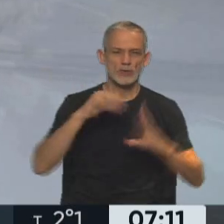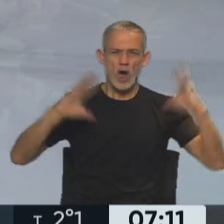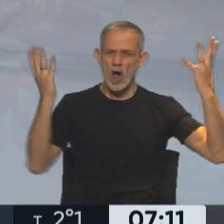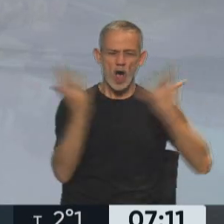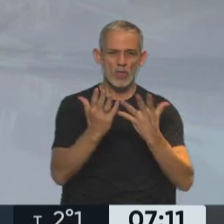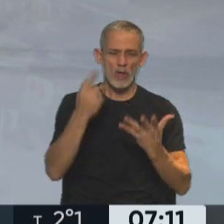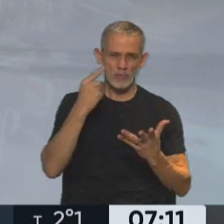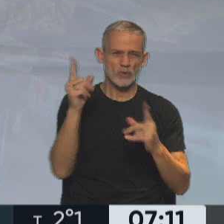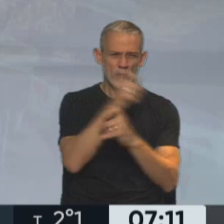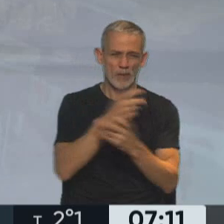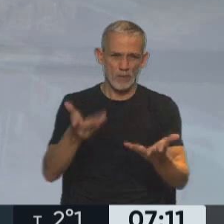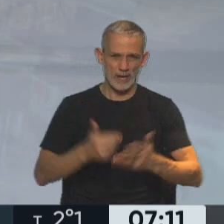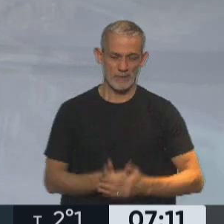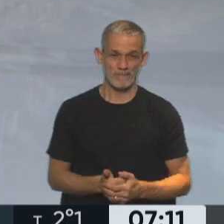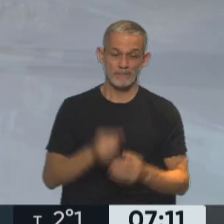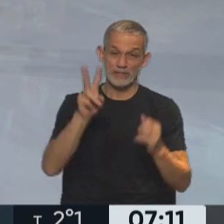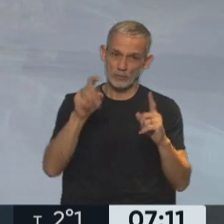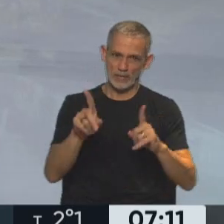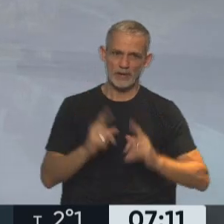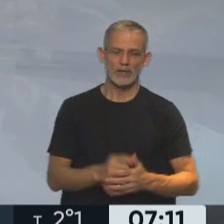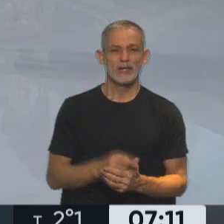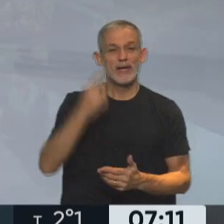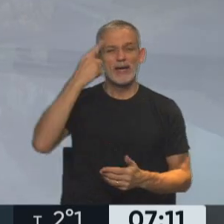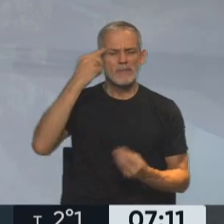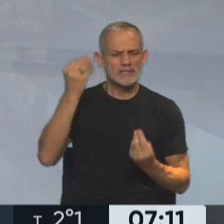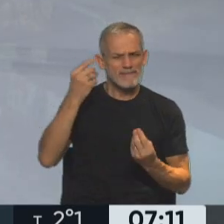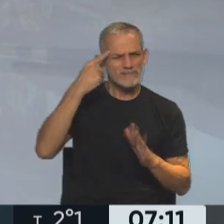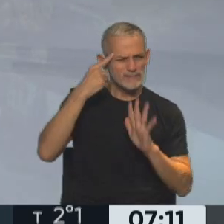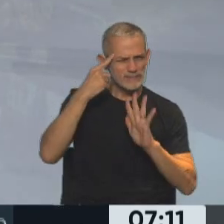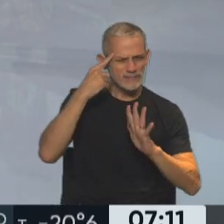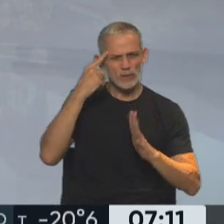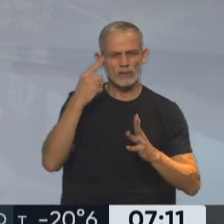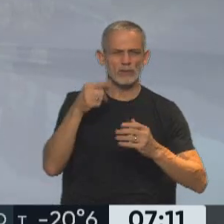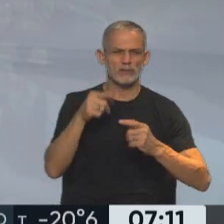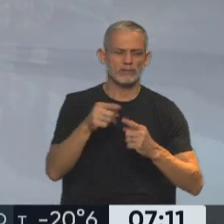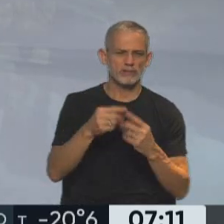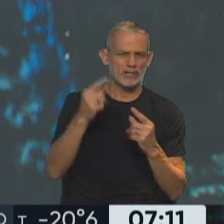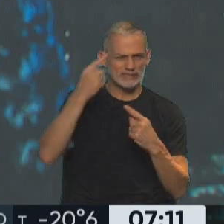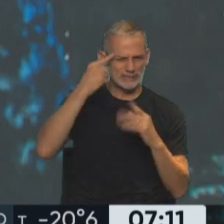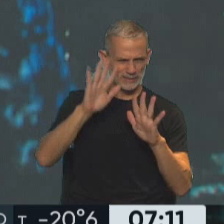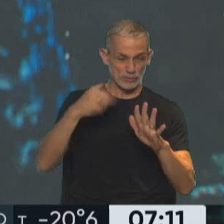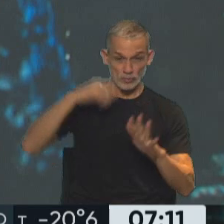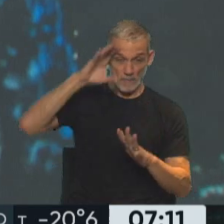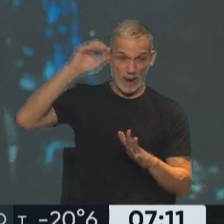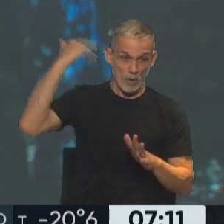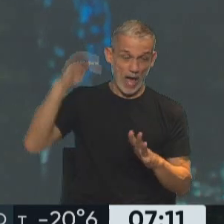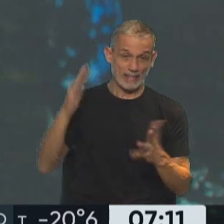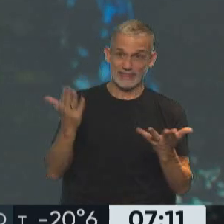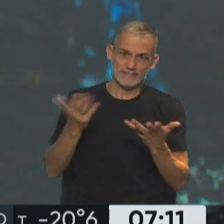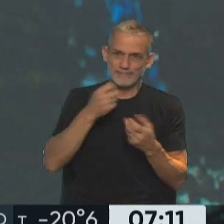disputando la energía. Ese es uno de los Un poco pensando en lucubraciones y maquiavélico. Yo recuerdo que cuando no